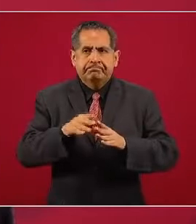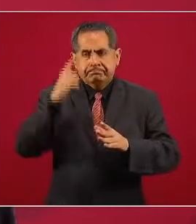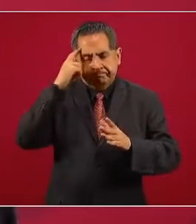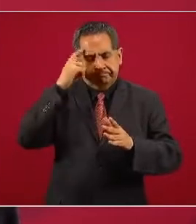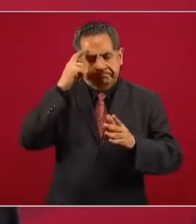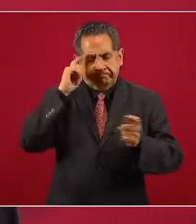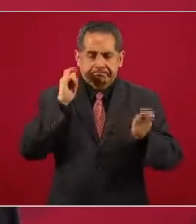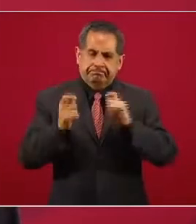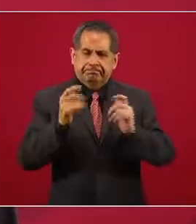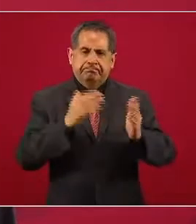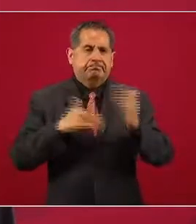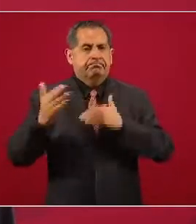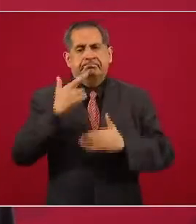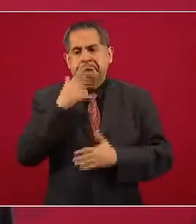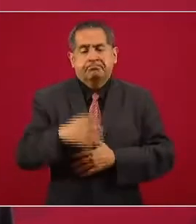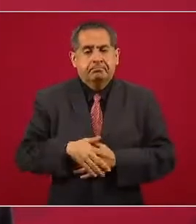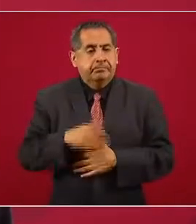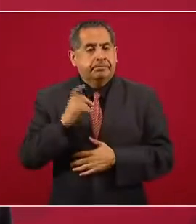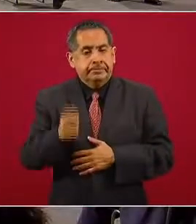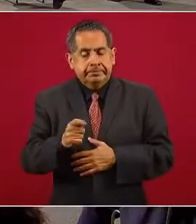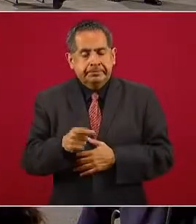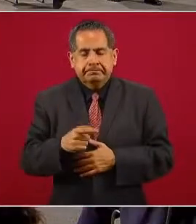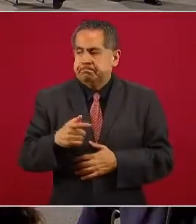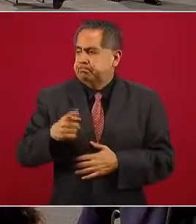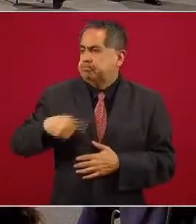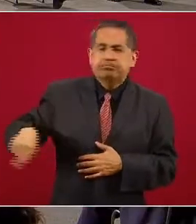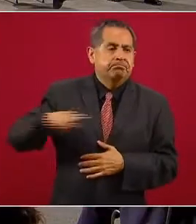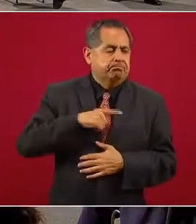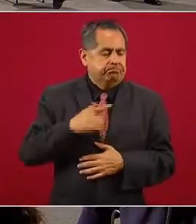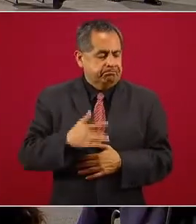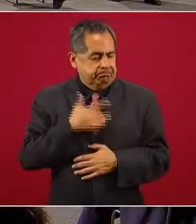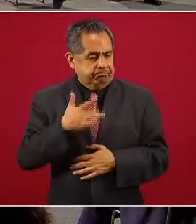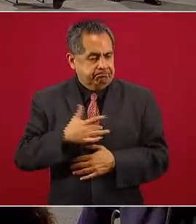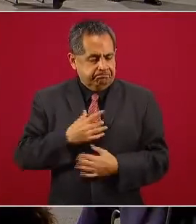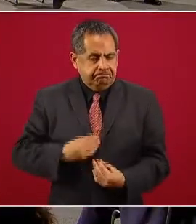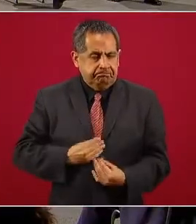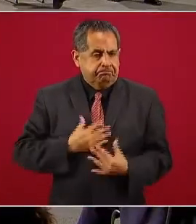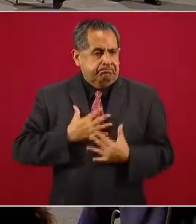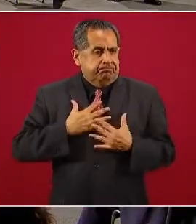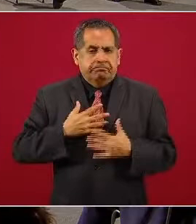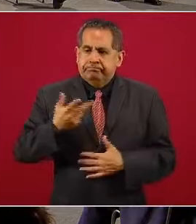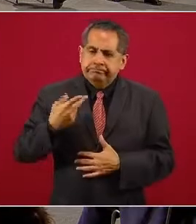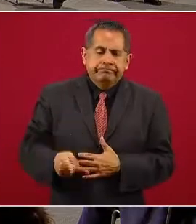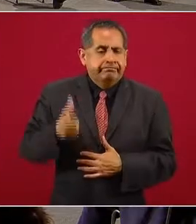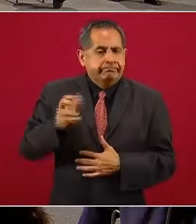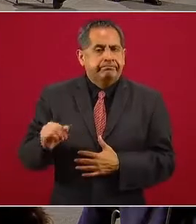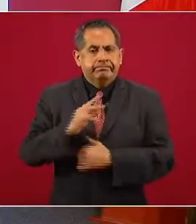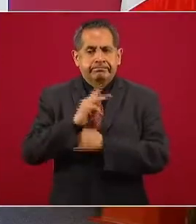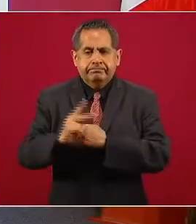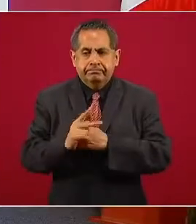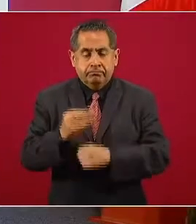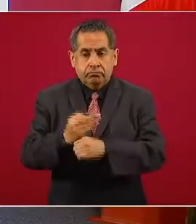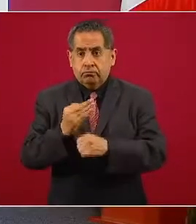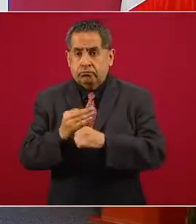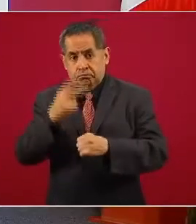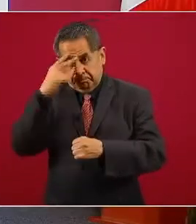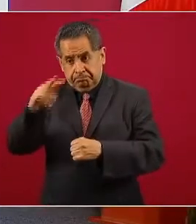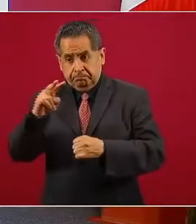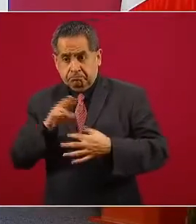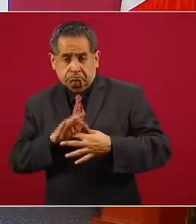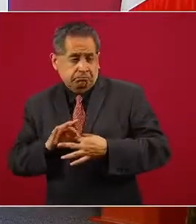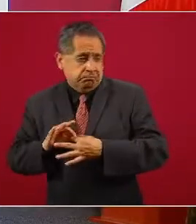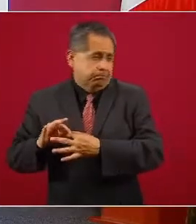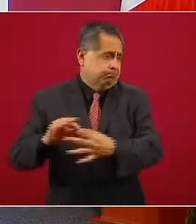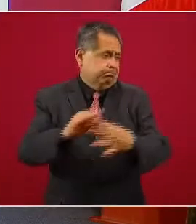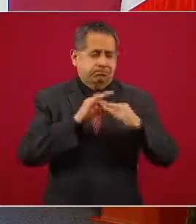México, también representa el sentimiento y la emoción de la nación. Hoy México está unido por la educación.